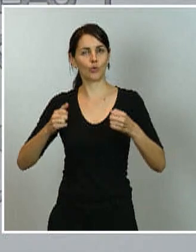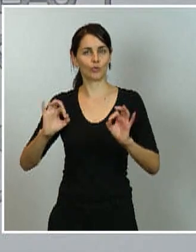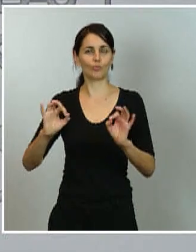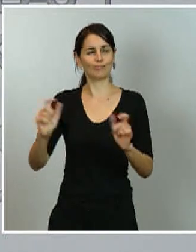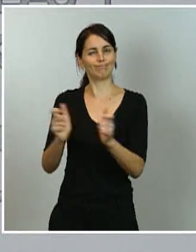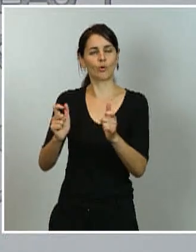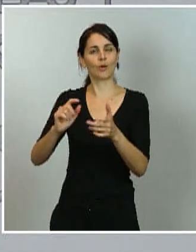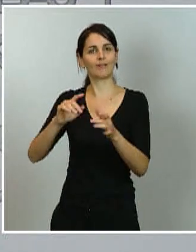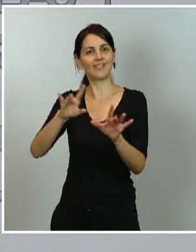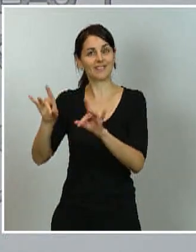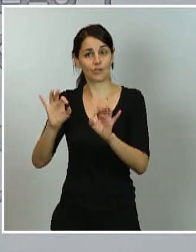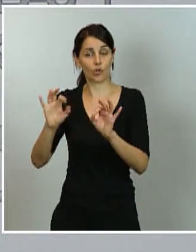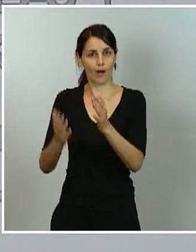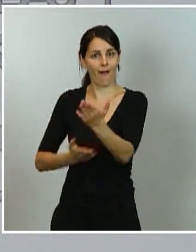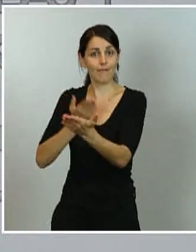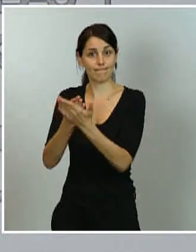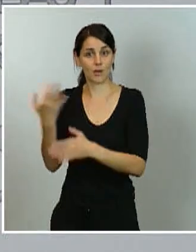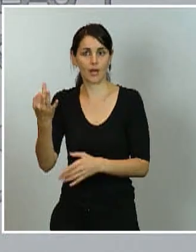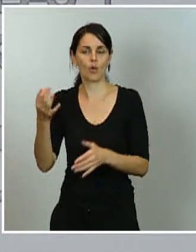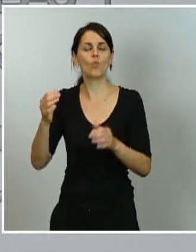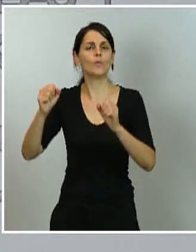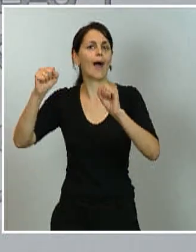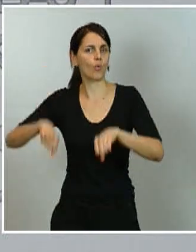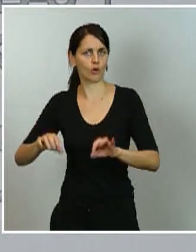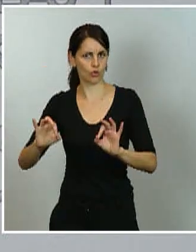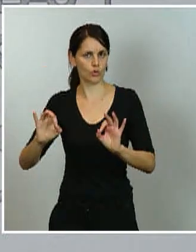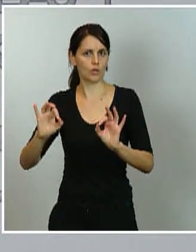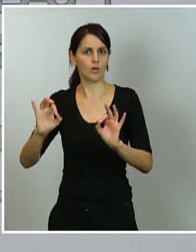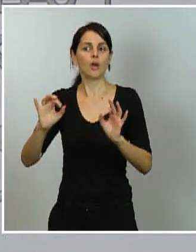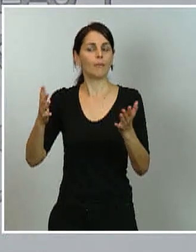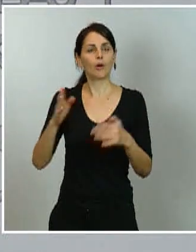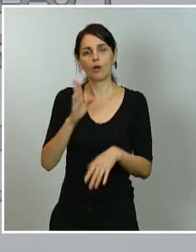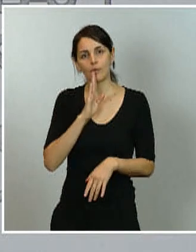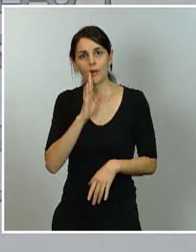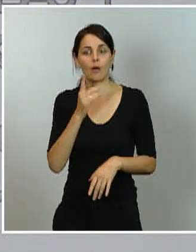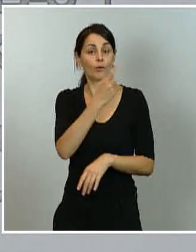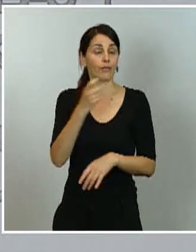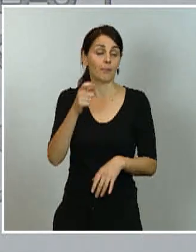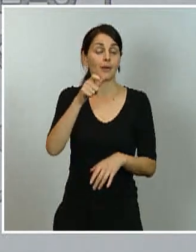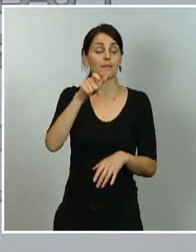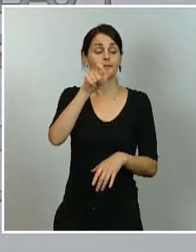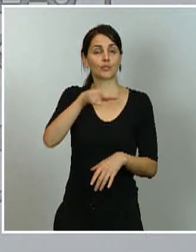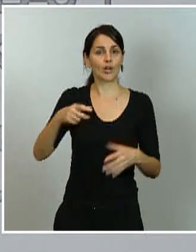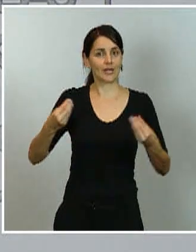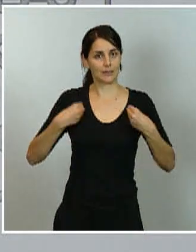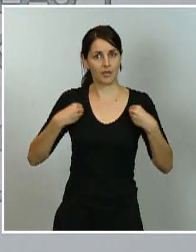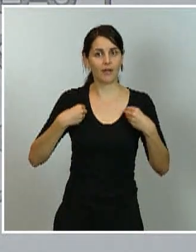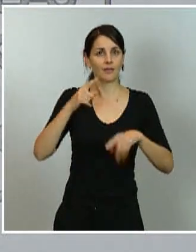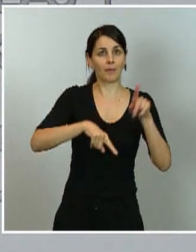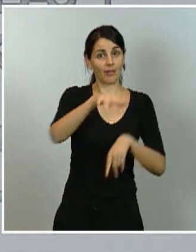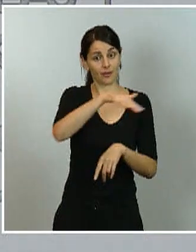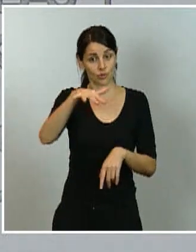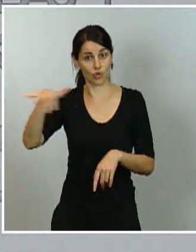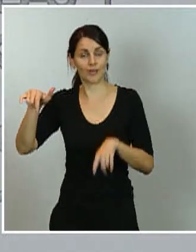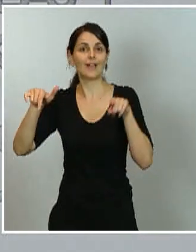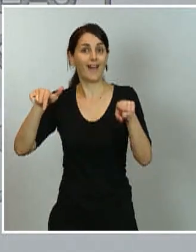determinadas que les he explicado, municipios de más de 100.000 habitantes con unos determinados índices epidemiológicos en los cuales hay que responder